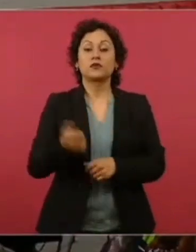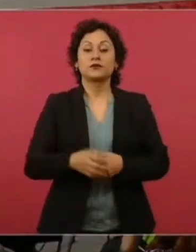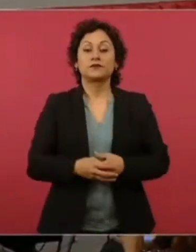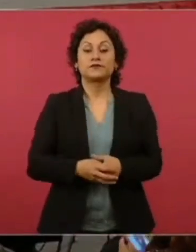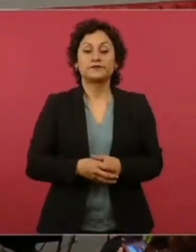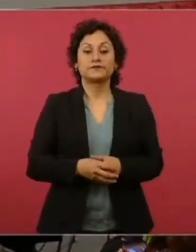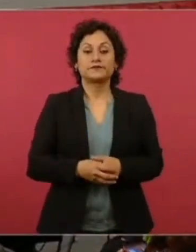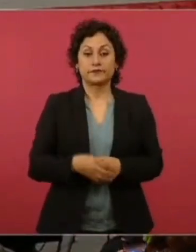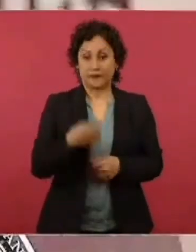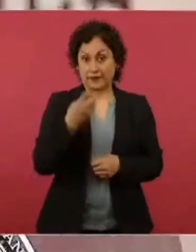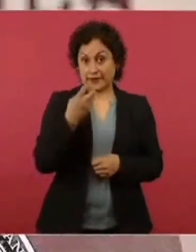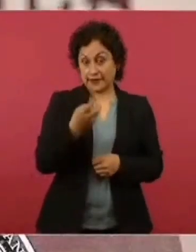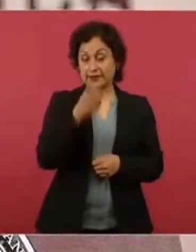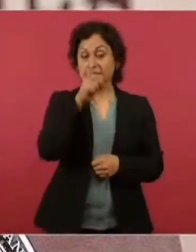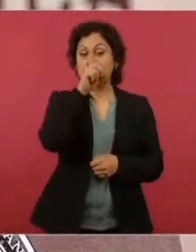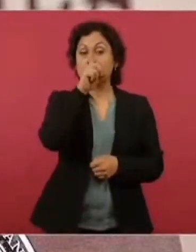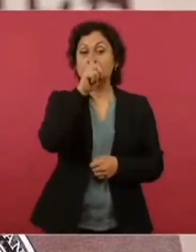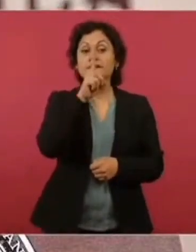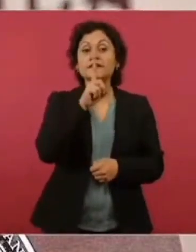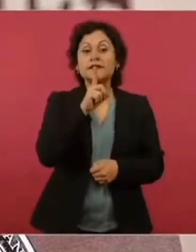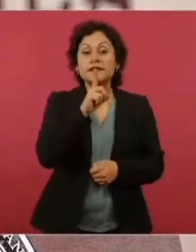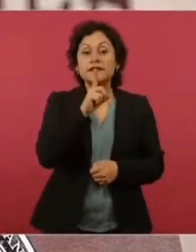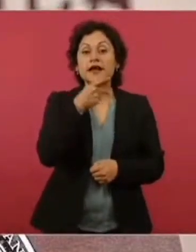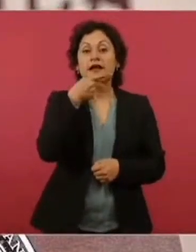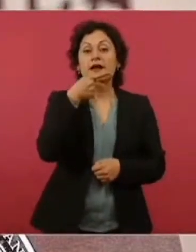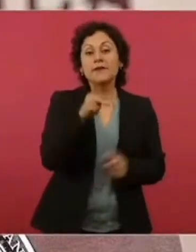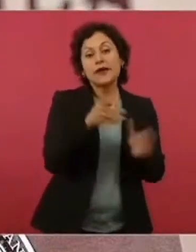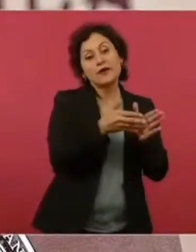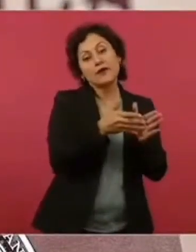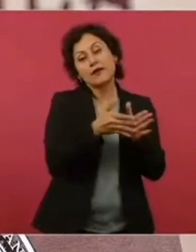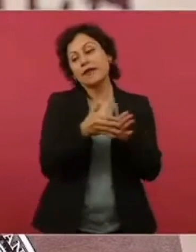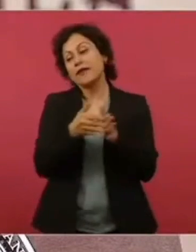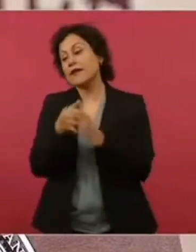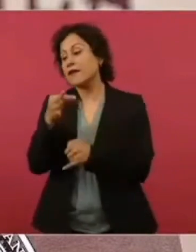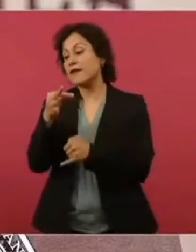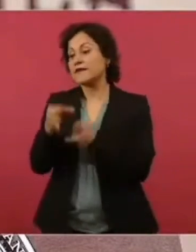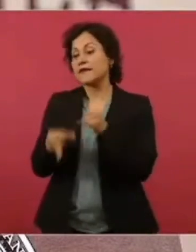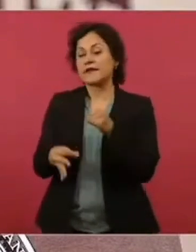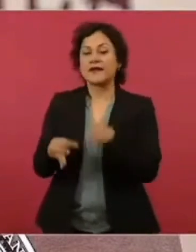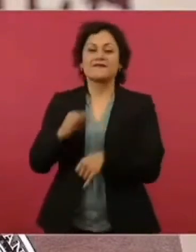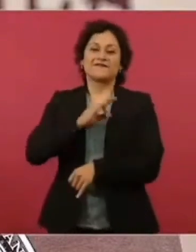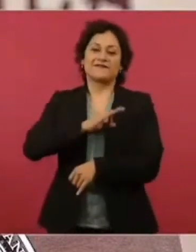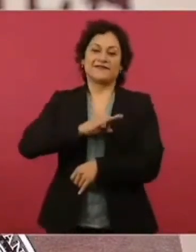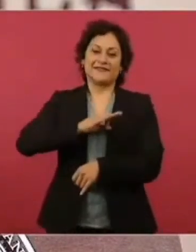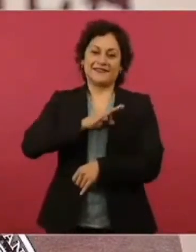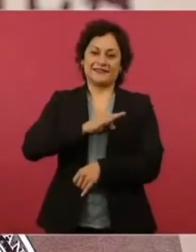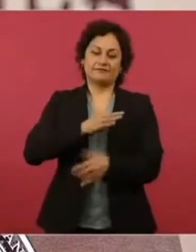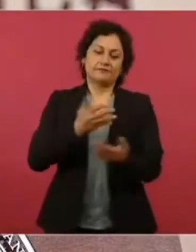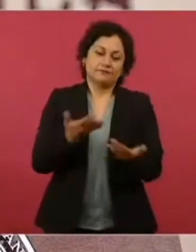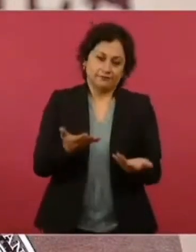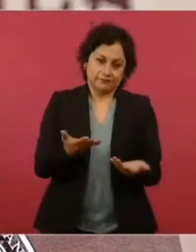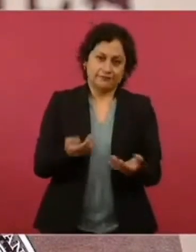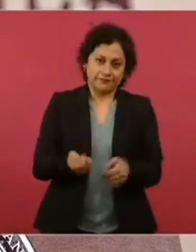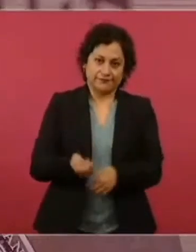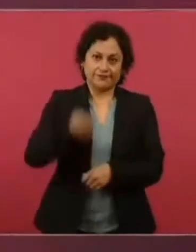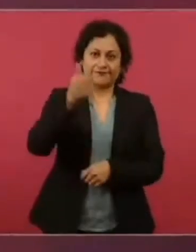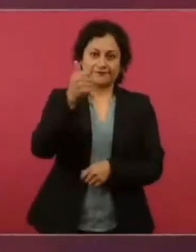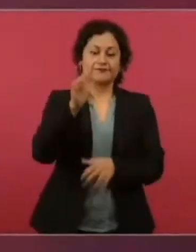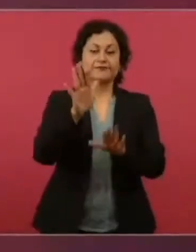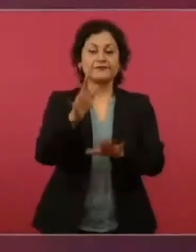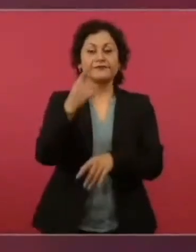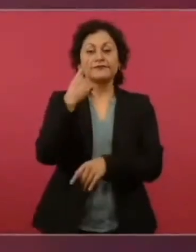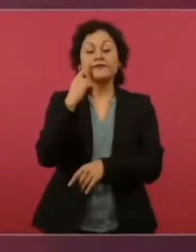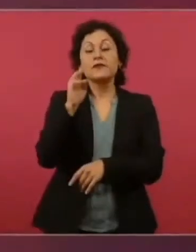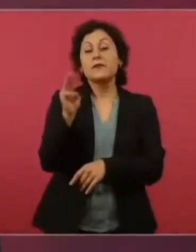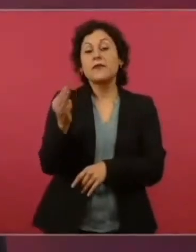Esta es una mentira con final feliz. Casi no ocurre en esta sección, pero se las vamos a presentar. El 29 de mayo